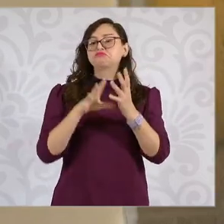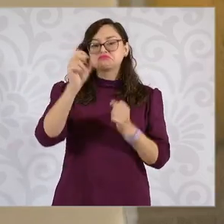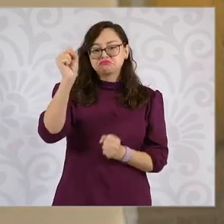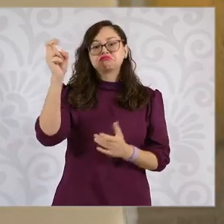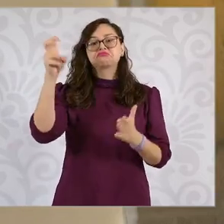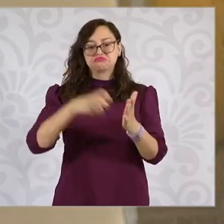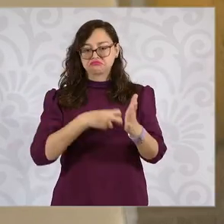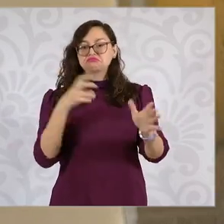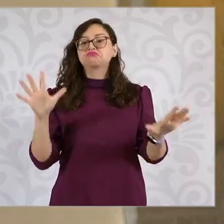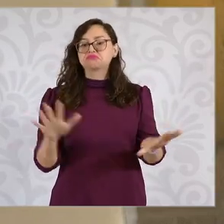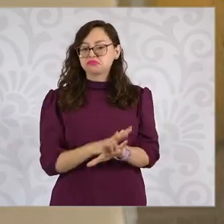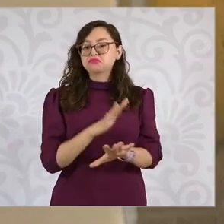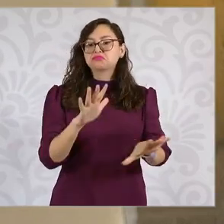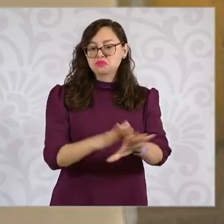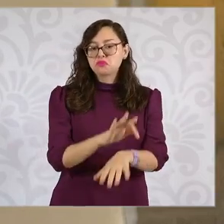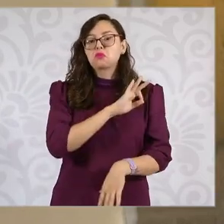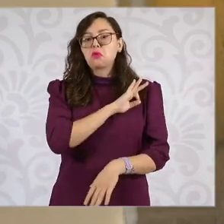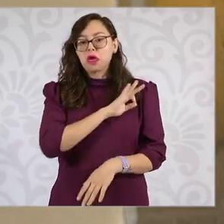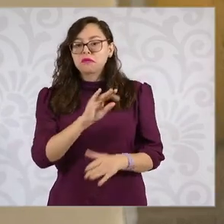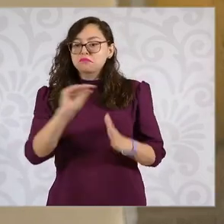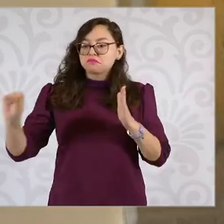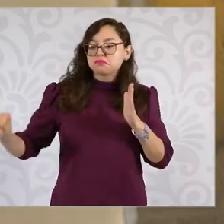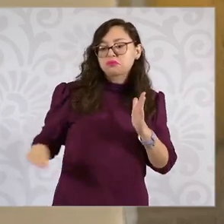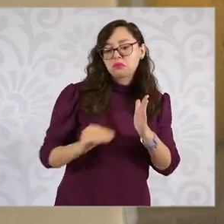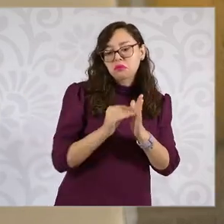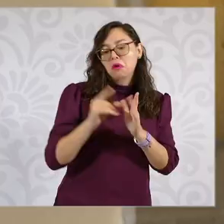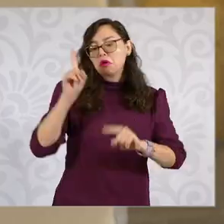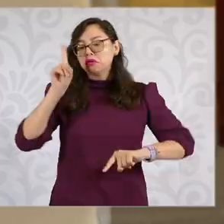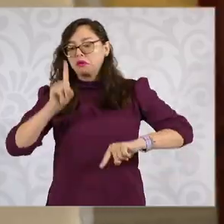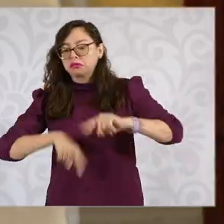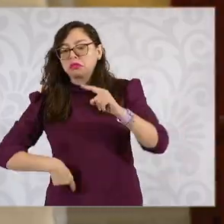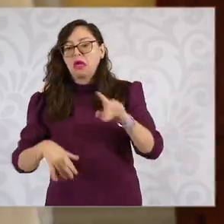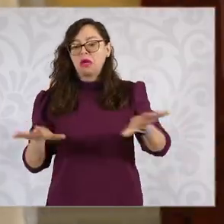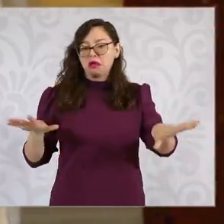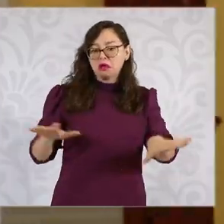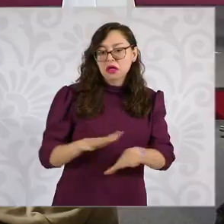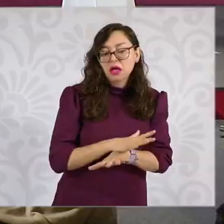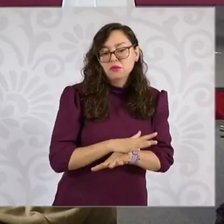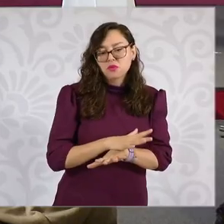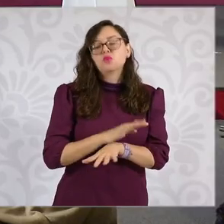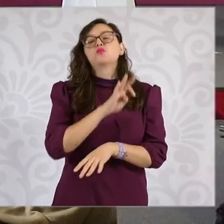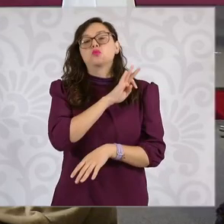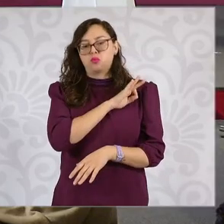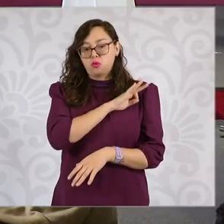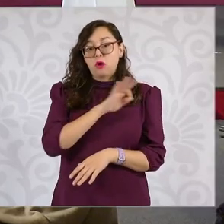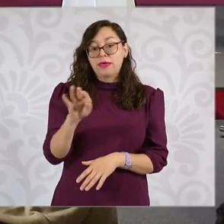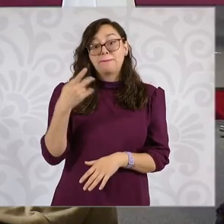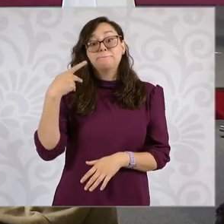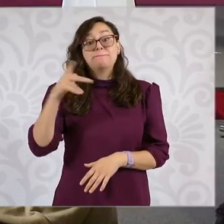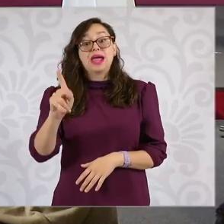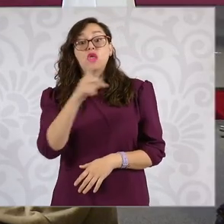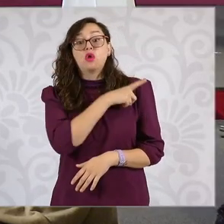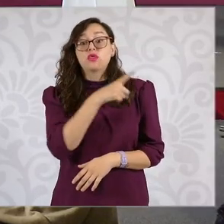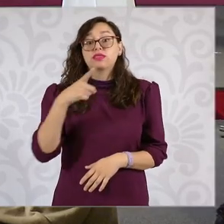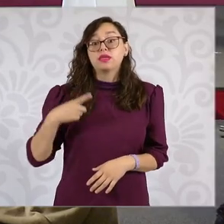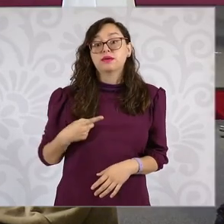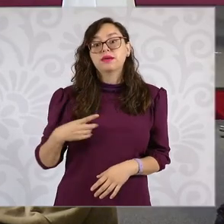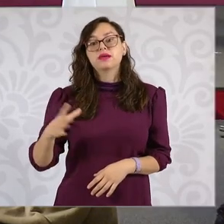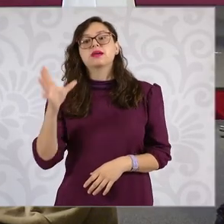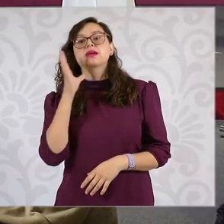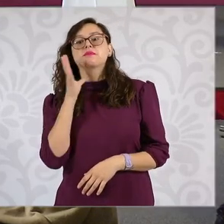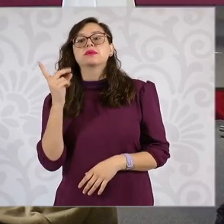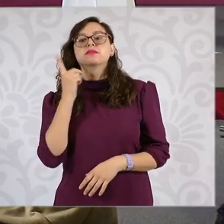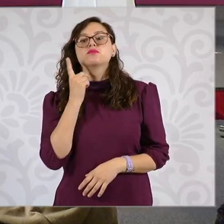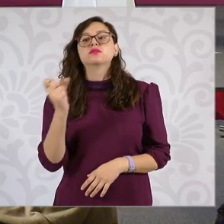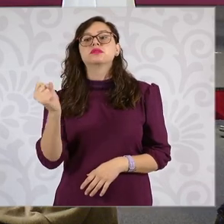Para que las adiciones o reformas lleguen a ser parte de la misma, se requiere que el Congreso de la Unión, por el